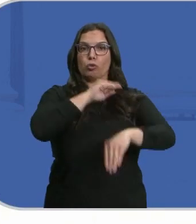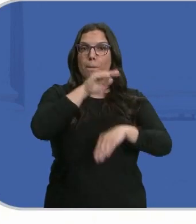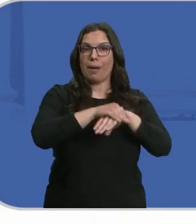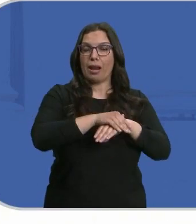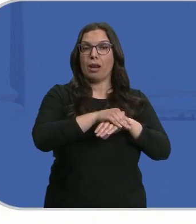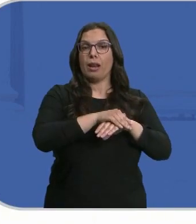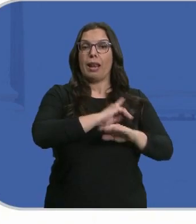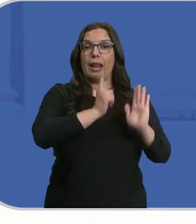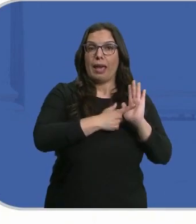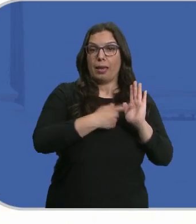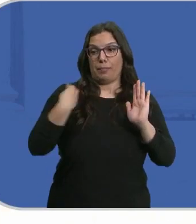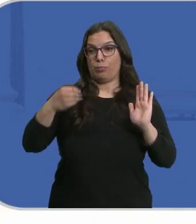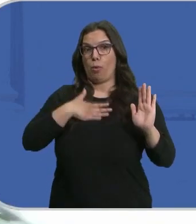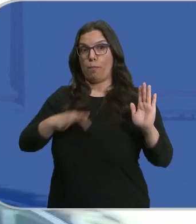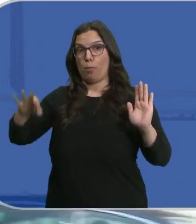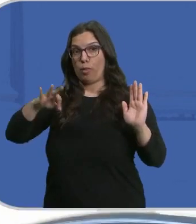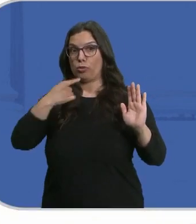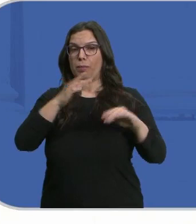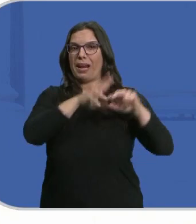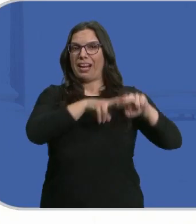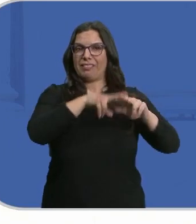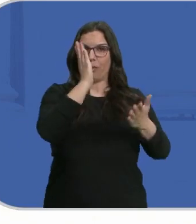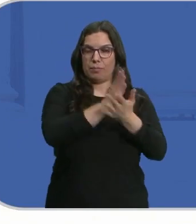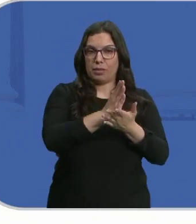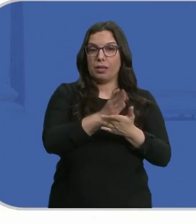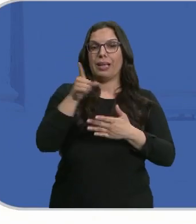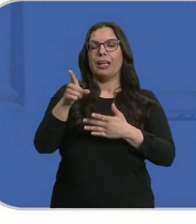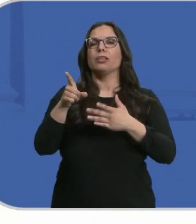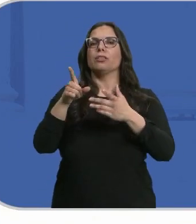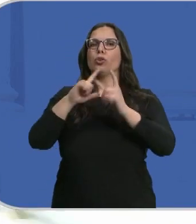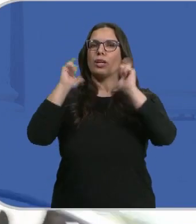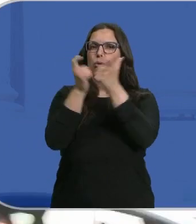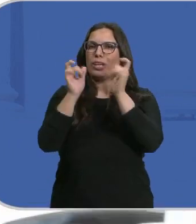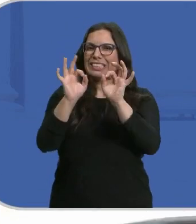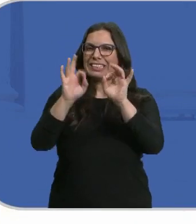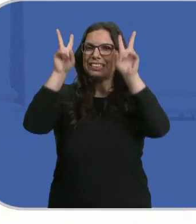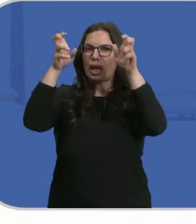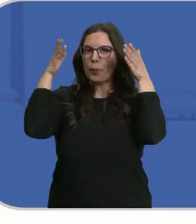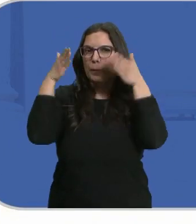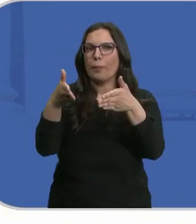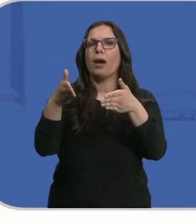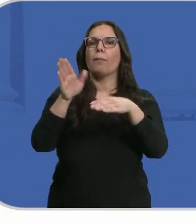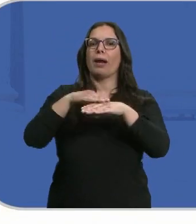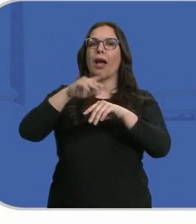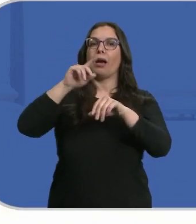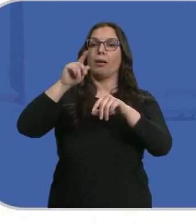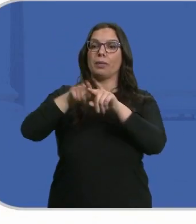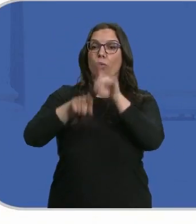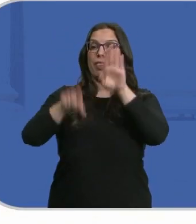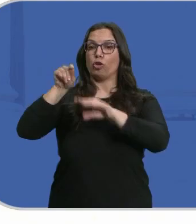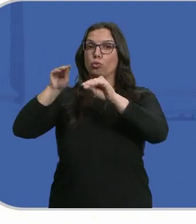como defiende Podemos en la revisión de las penas. Será en un pleno monográfico que además va a servir para fijar doctrina.